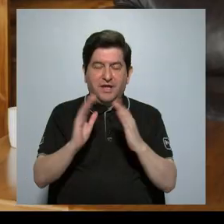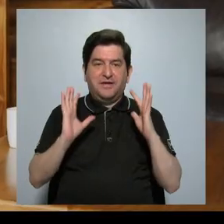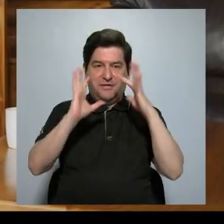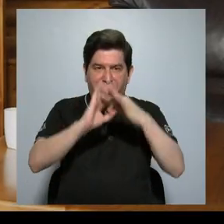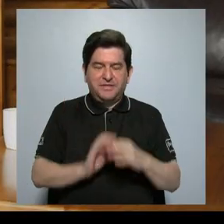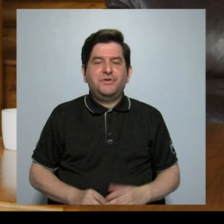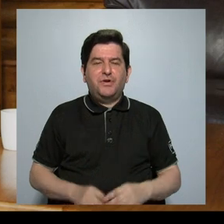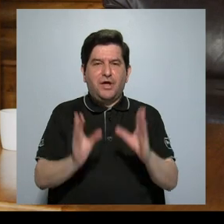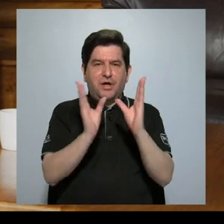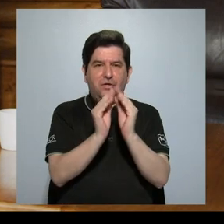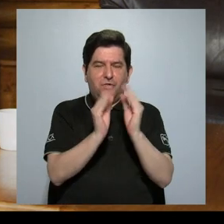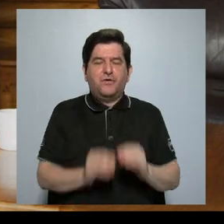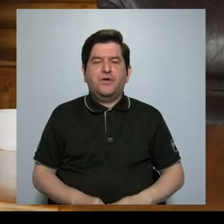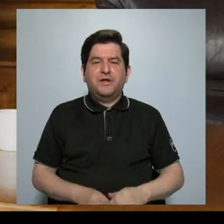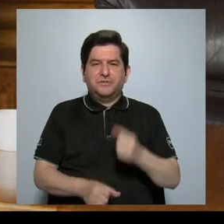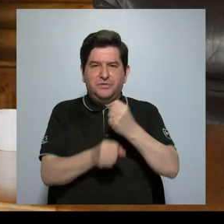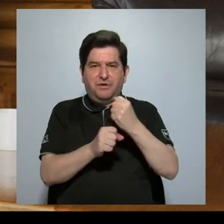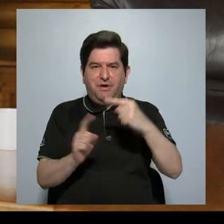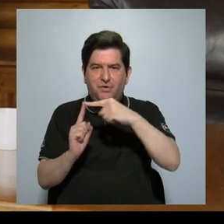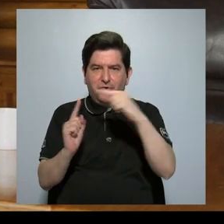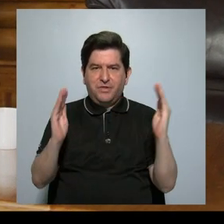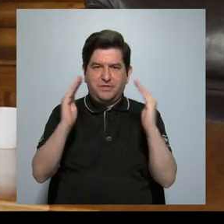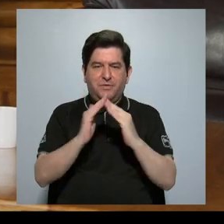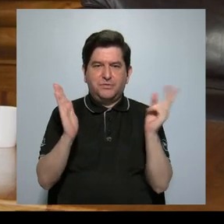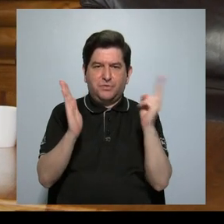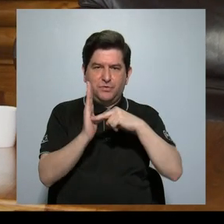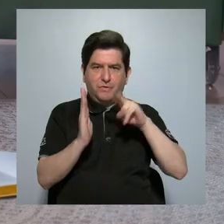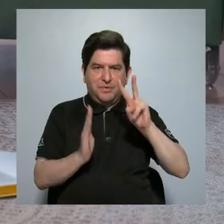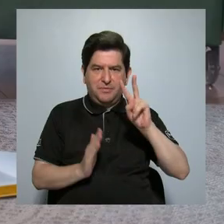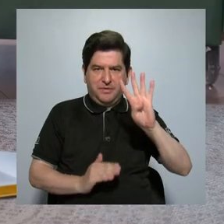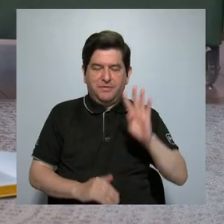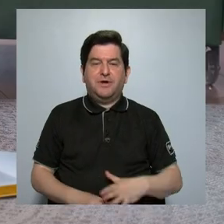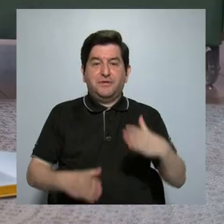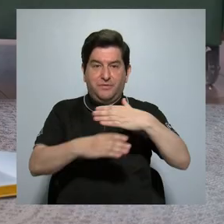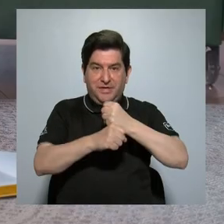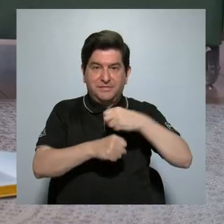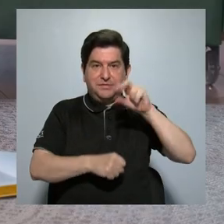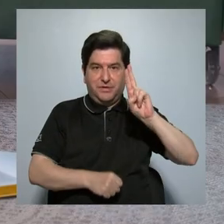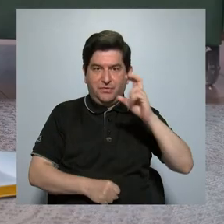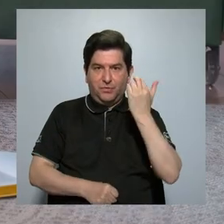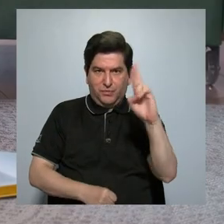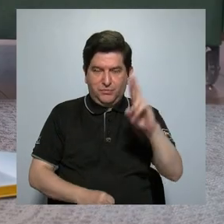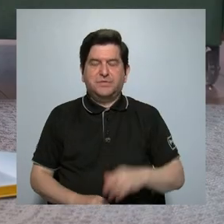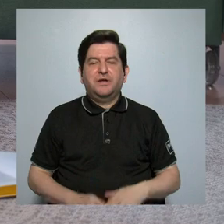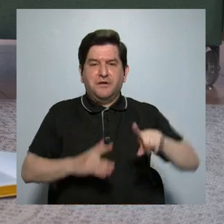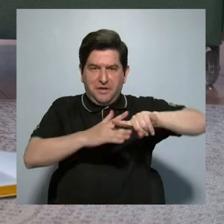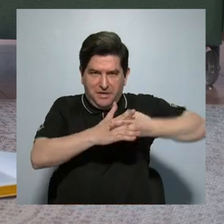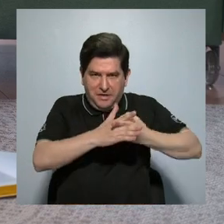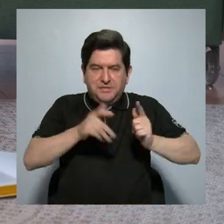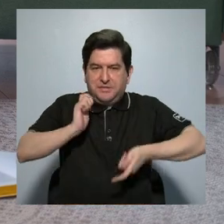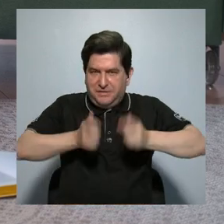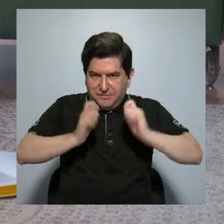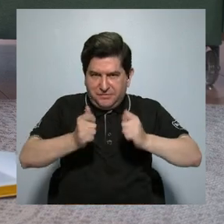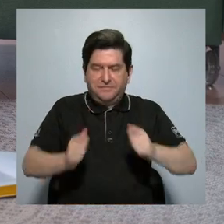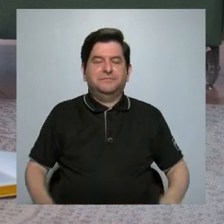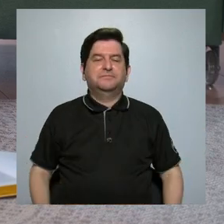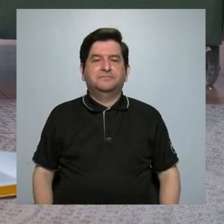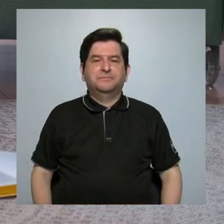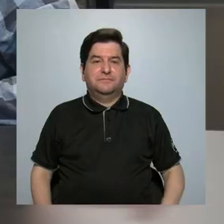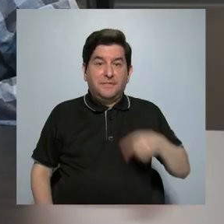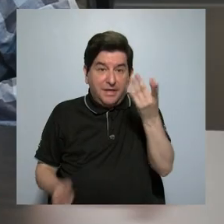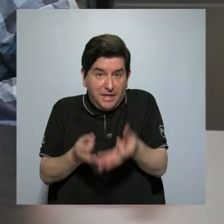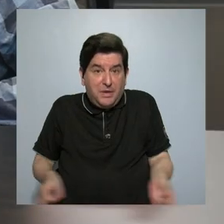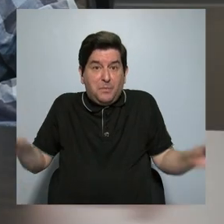a propósito del Congreso Telework 2024 que se realizará en la Universidad de Costa Rica a inicios de septiembre.